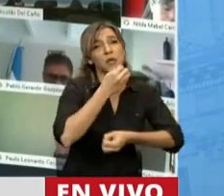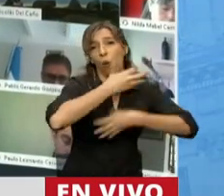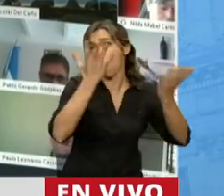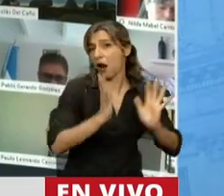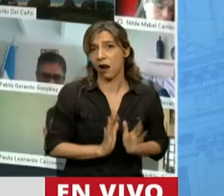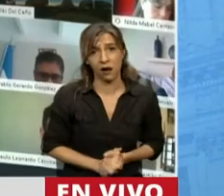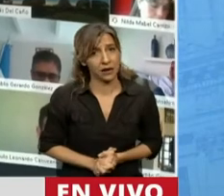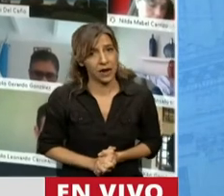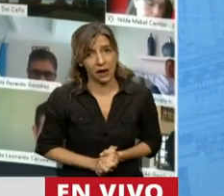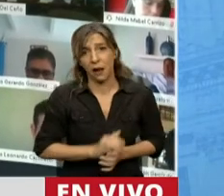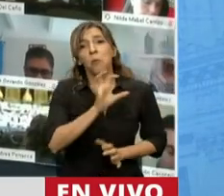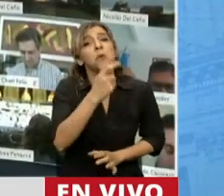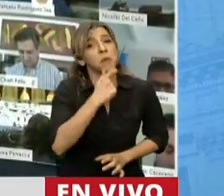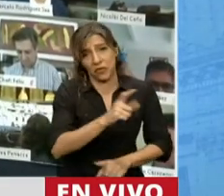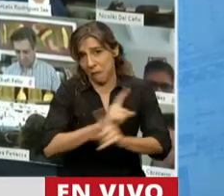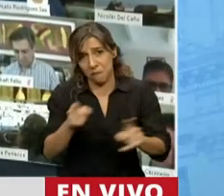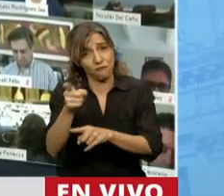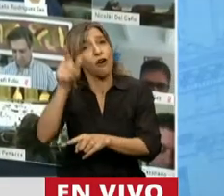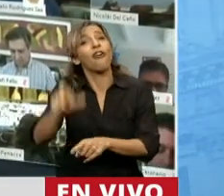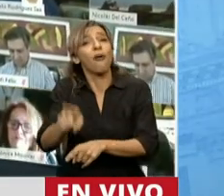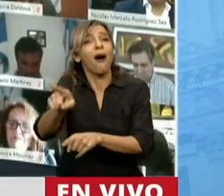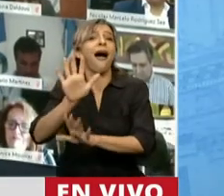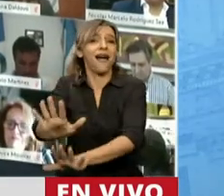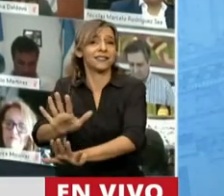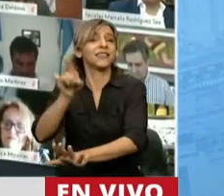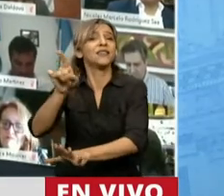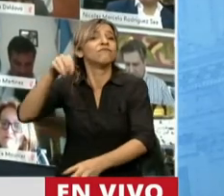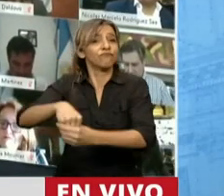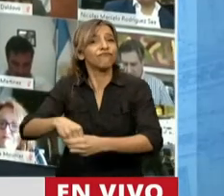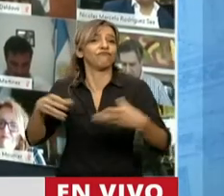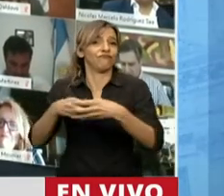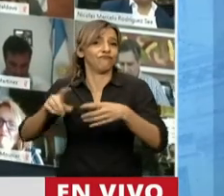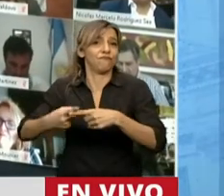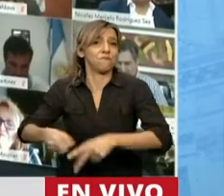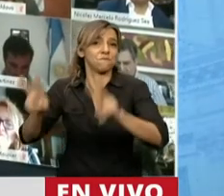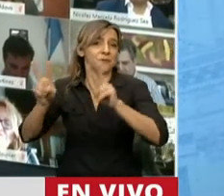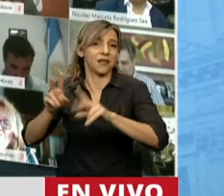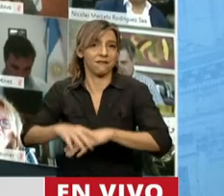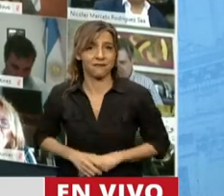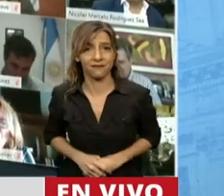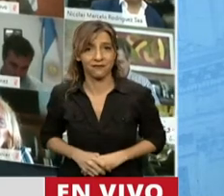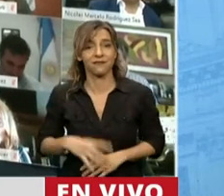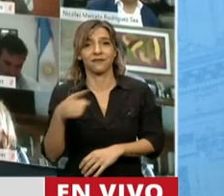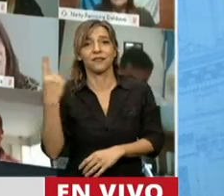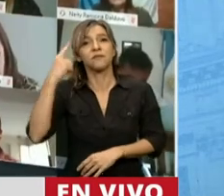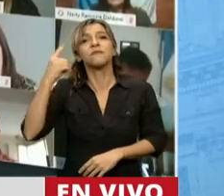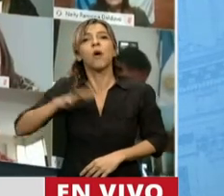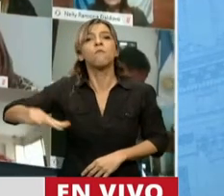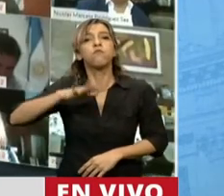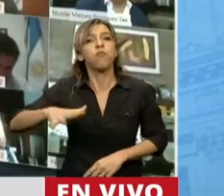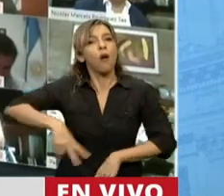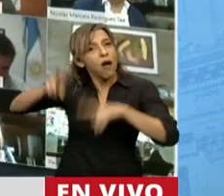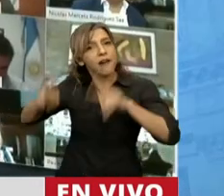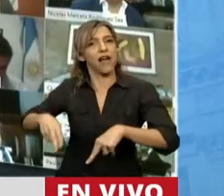¿Y sabe por qué, señor presidente? Porque es una premisa del peronismo que el pueblo no se equivoca. Queremos vivir en paz. Los